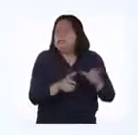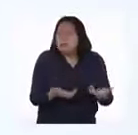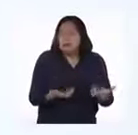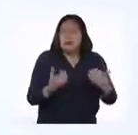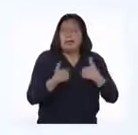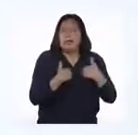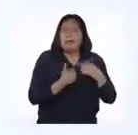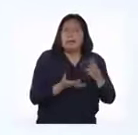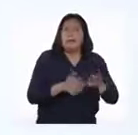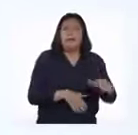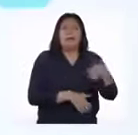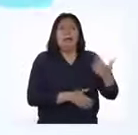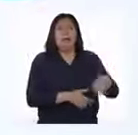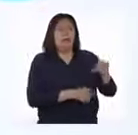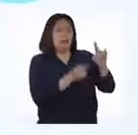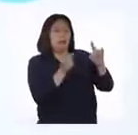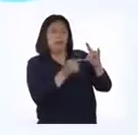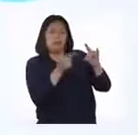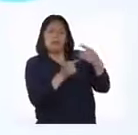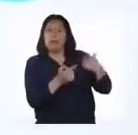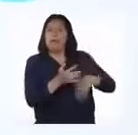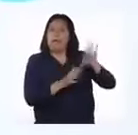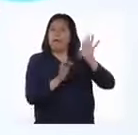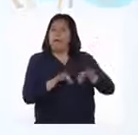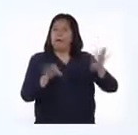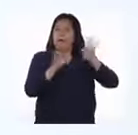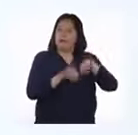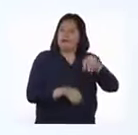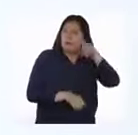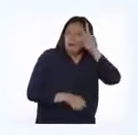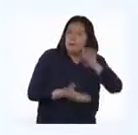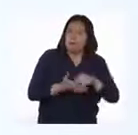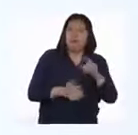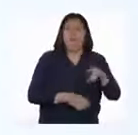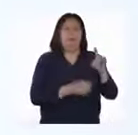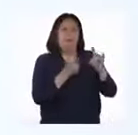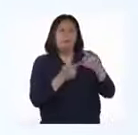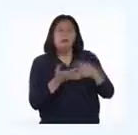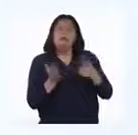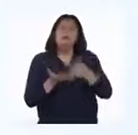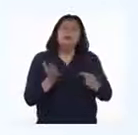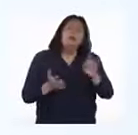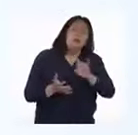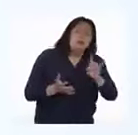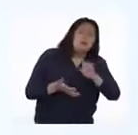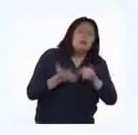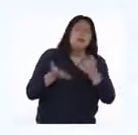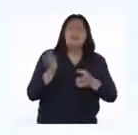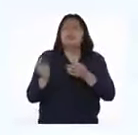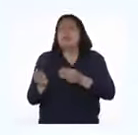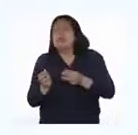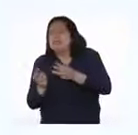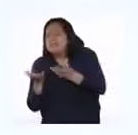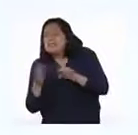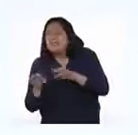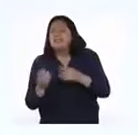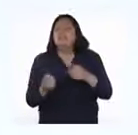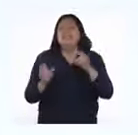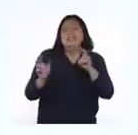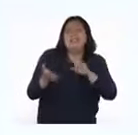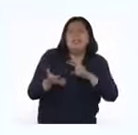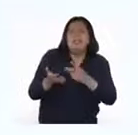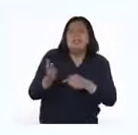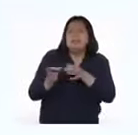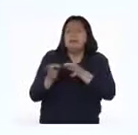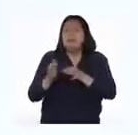emblemáticos de nuestro país, la vicuña. Y lo haremos usando estrategias y conceptos matemáticos. Acompáñenme a ver el